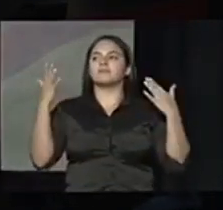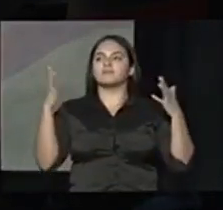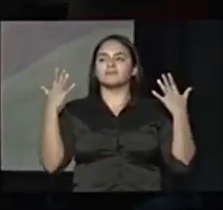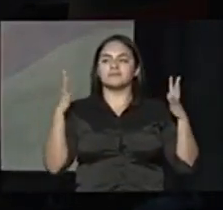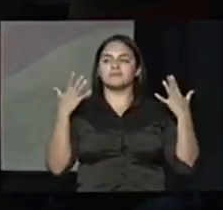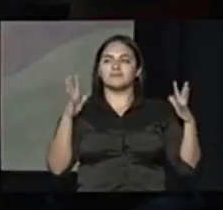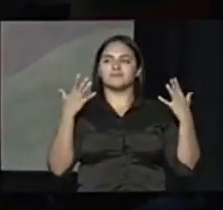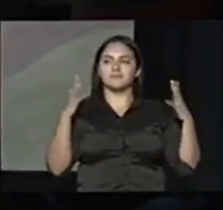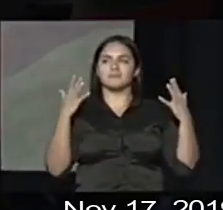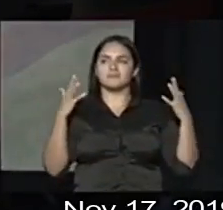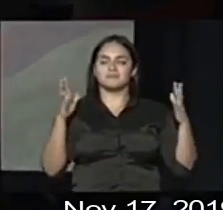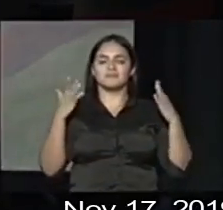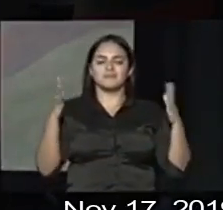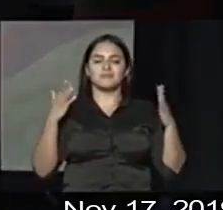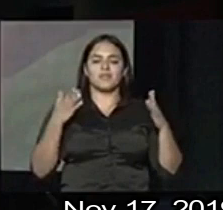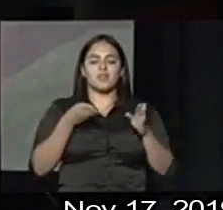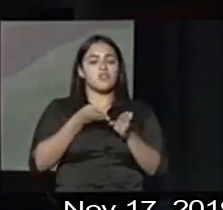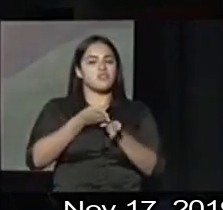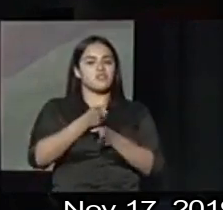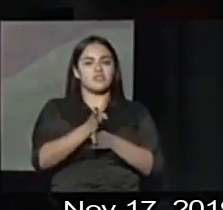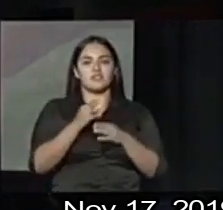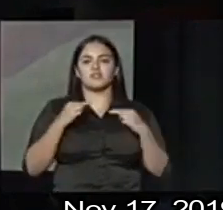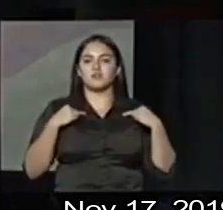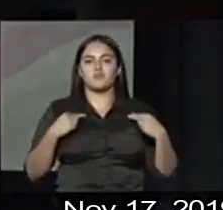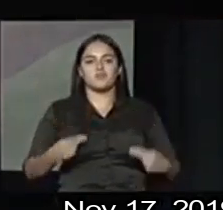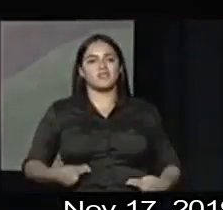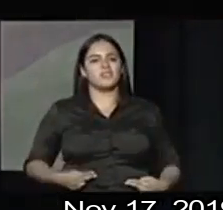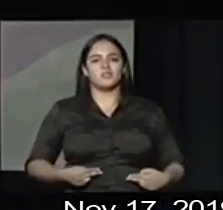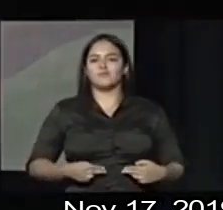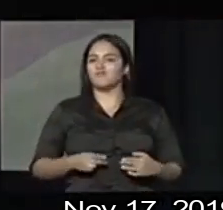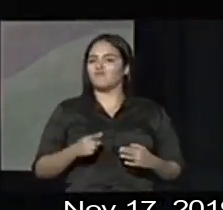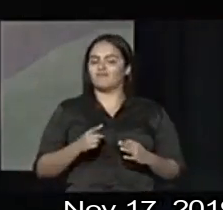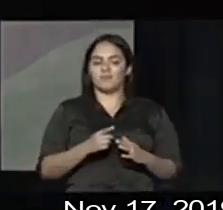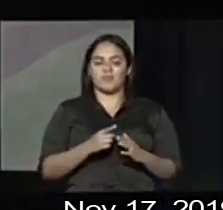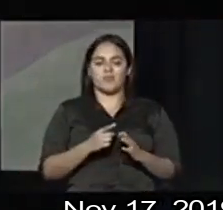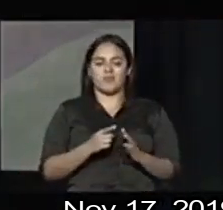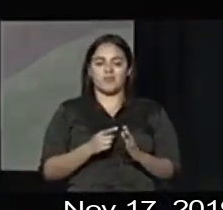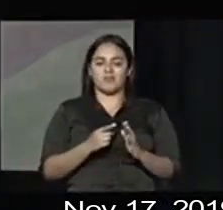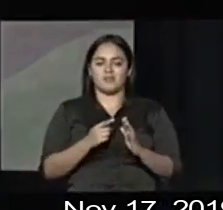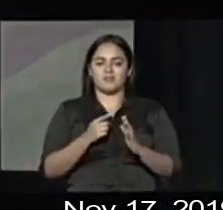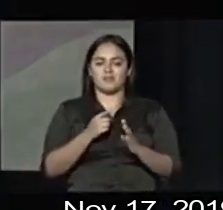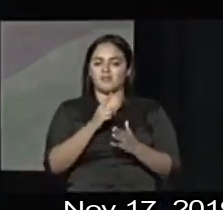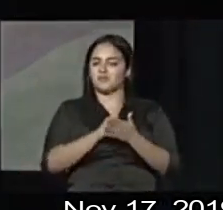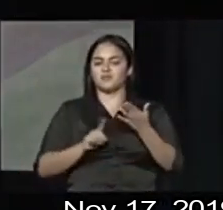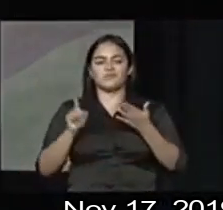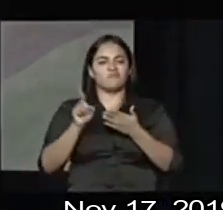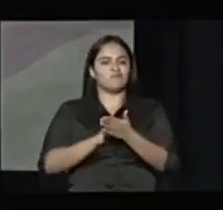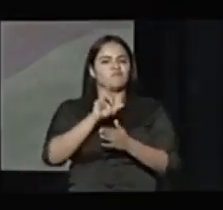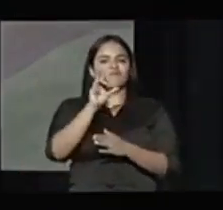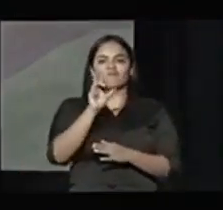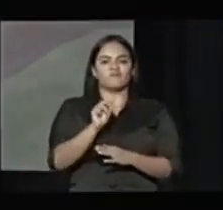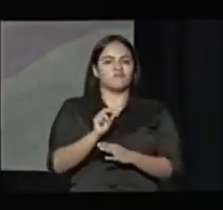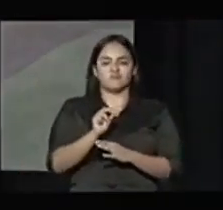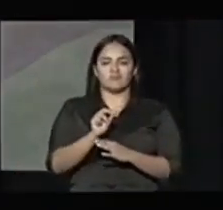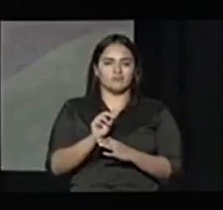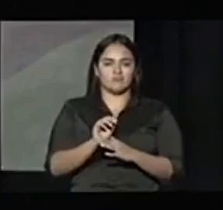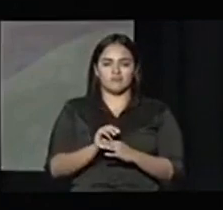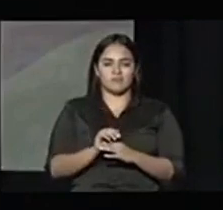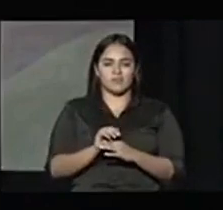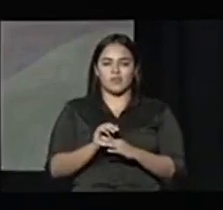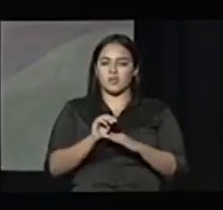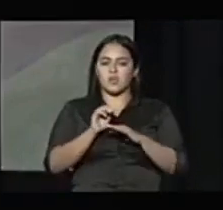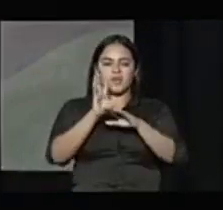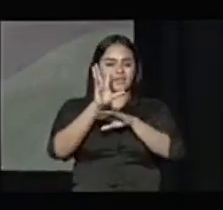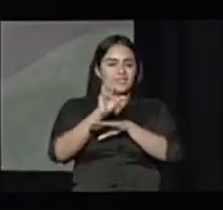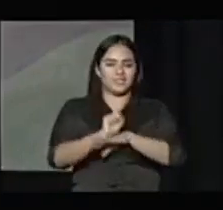la dignidad humana es inviolable y no es cuestión de mera tolerancia es